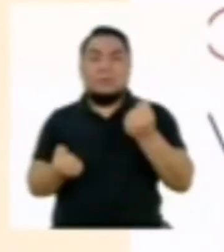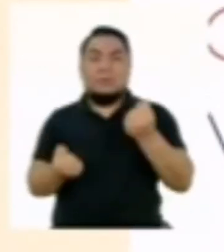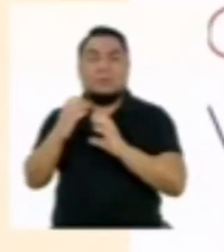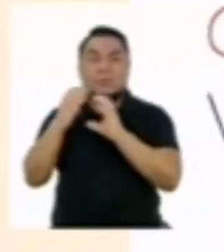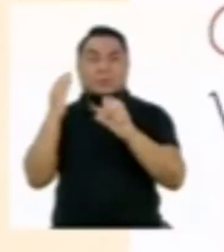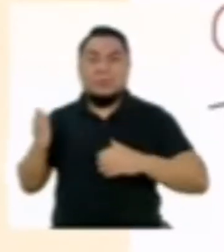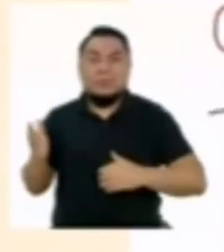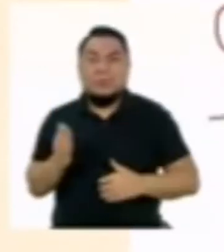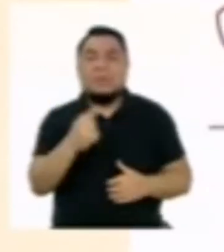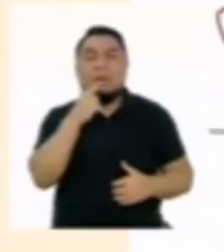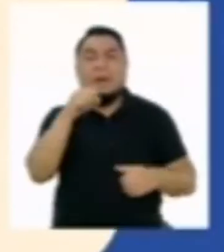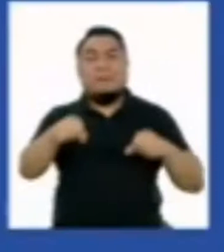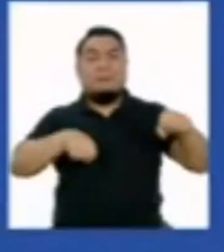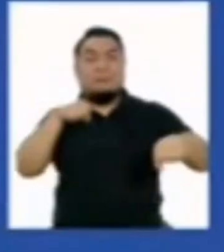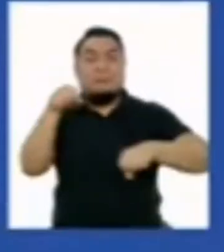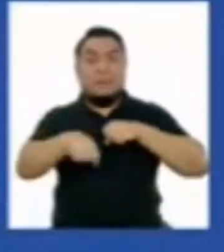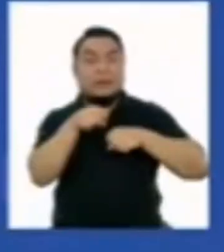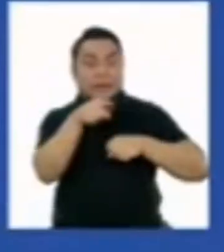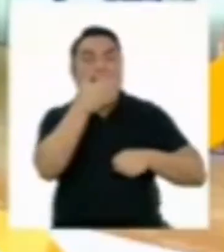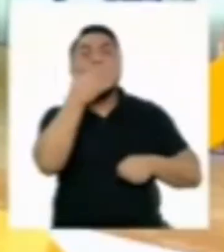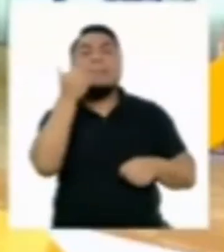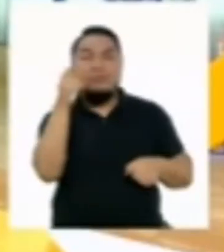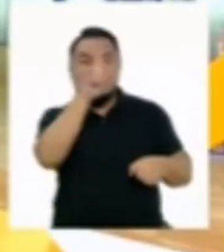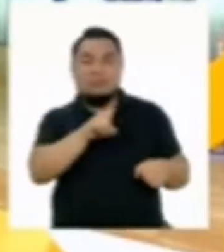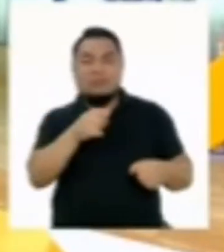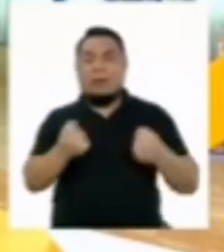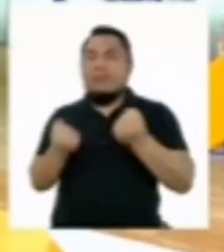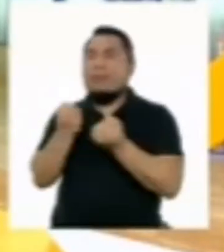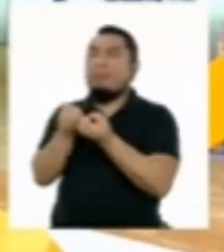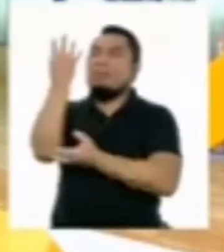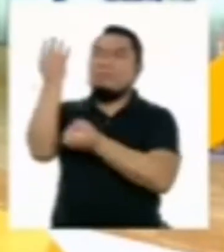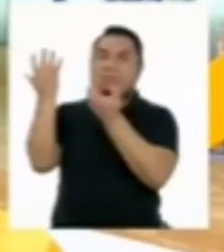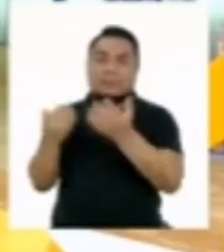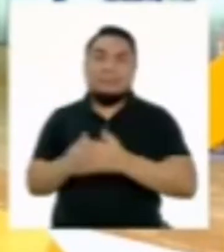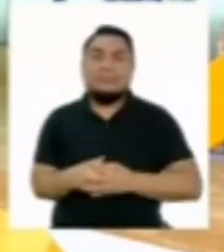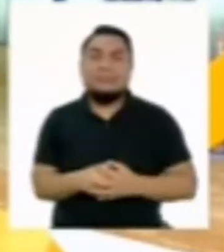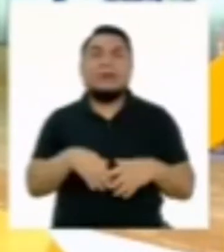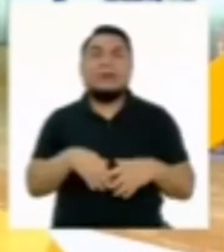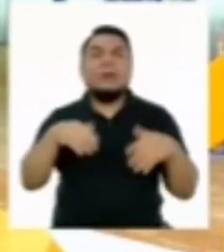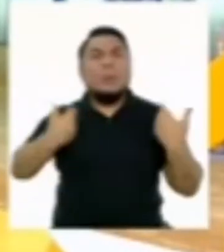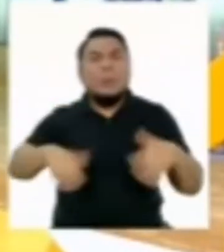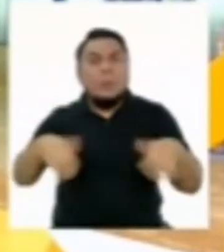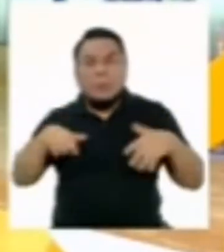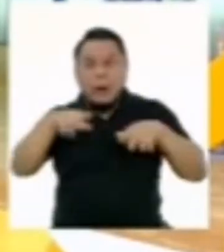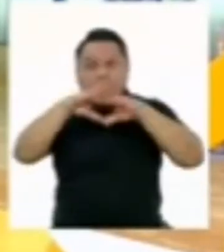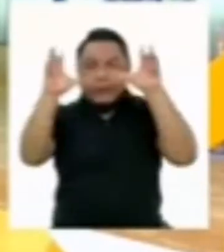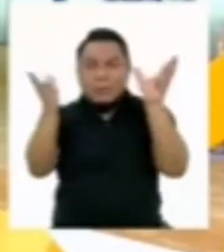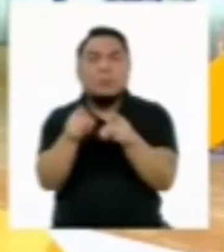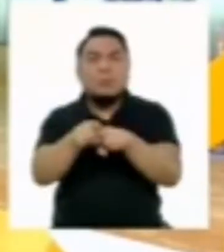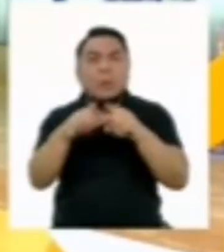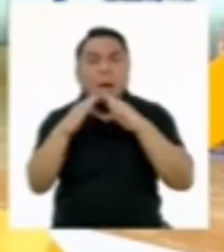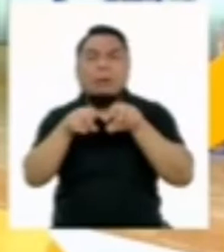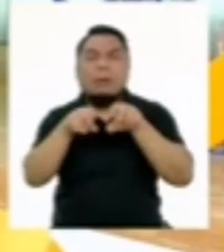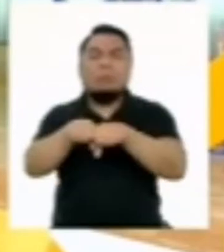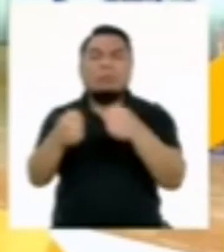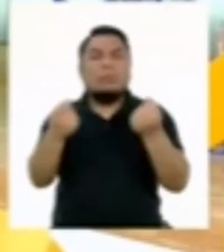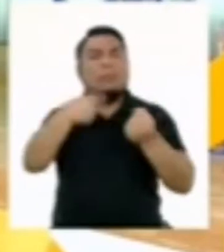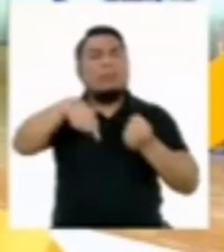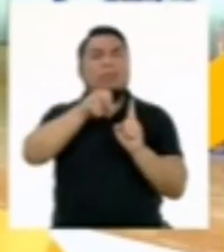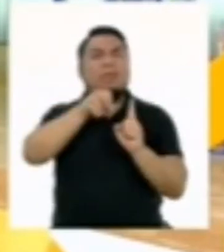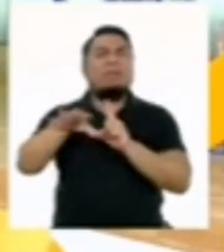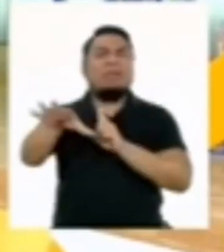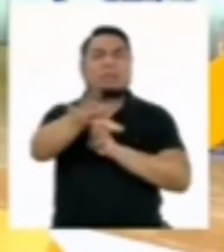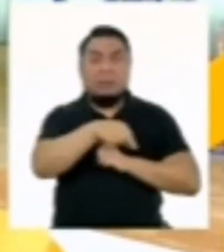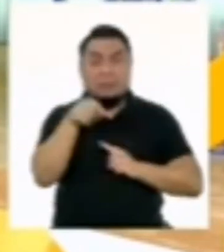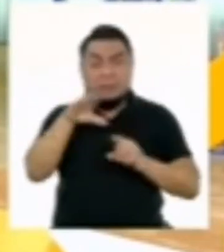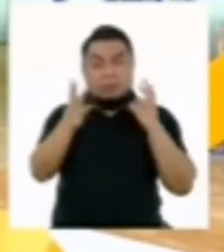contaminantes como la bicicleta. Estamos malogrando nuestra casa. Además, el planeta no nos pertenece solo a